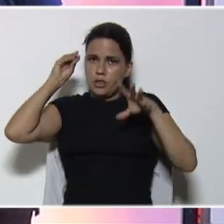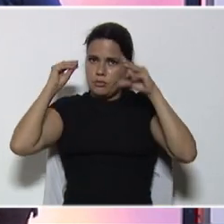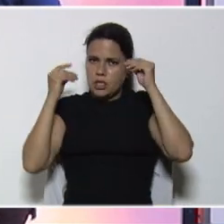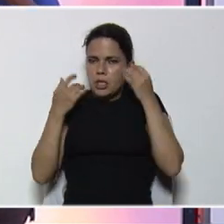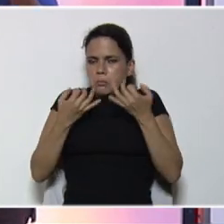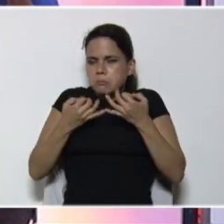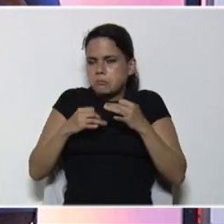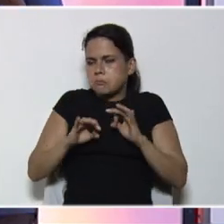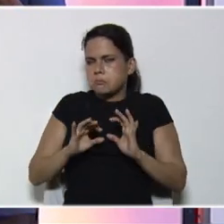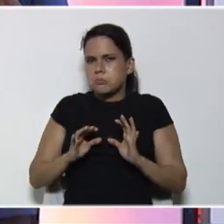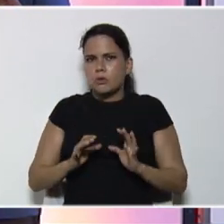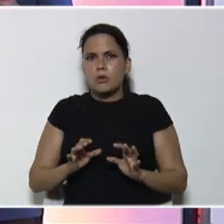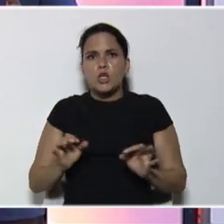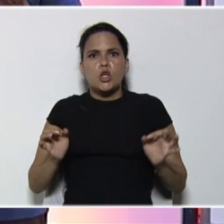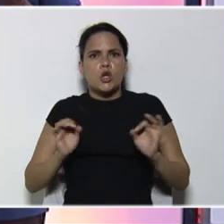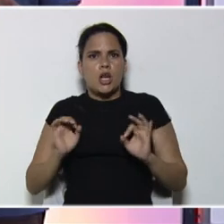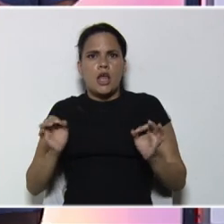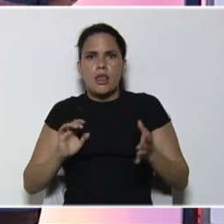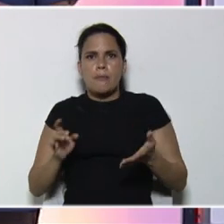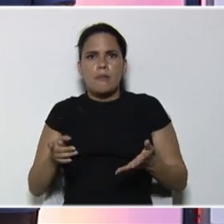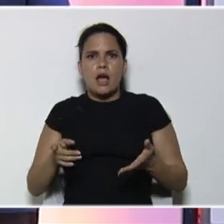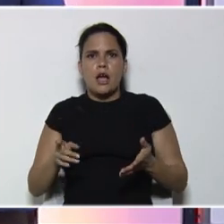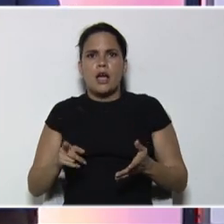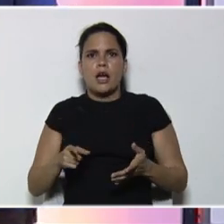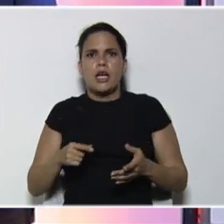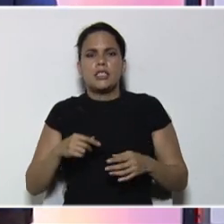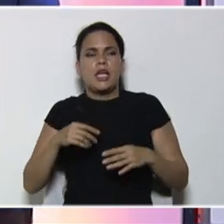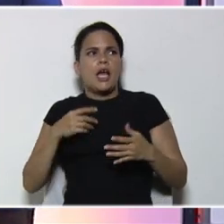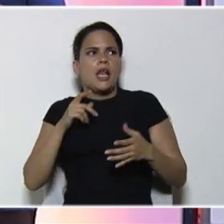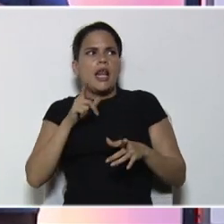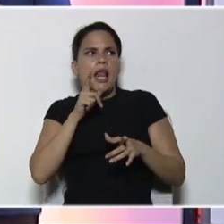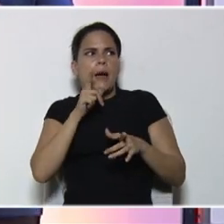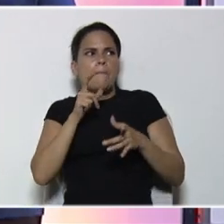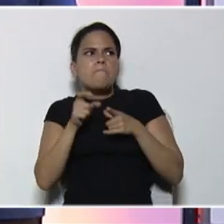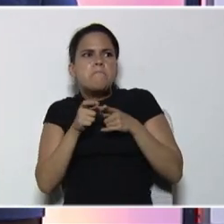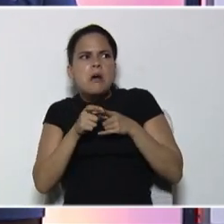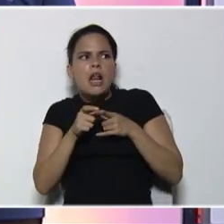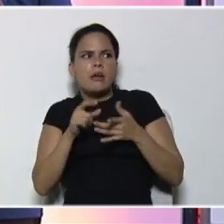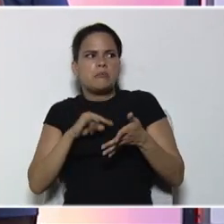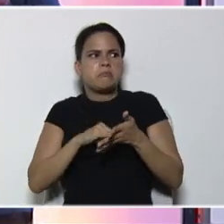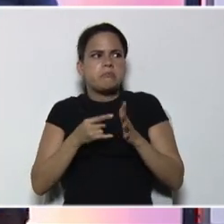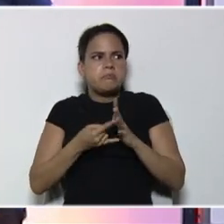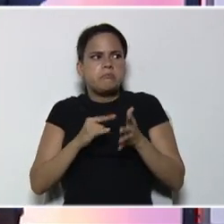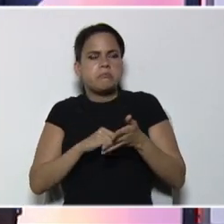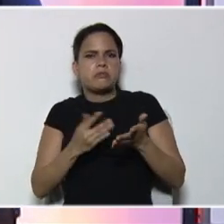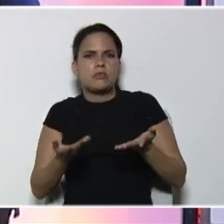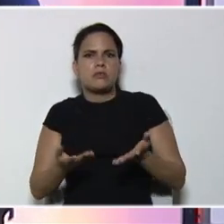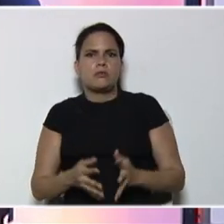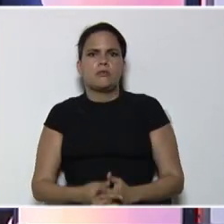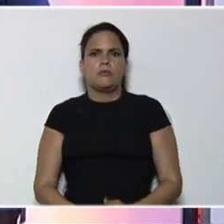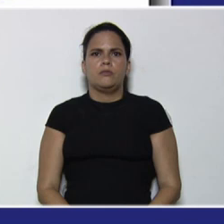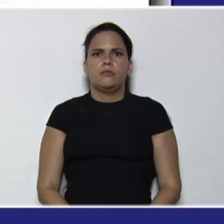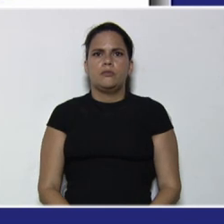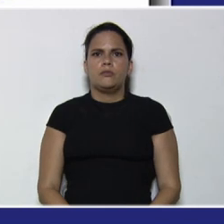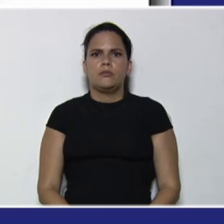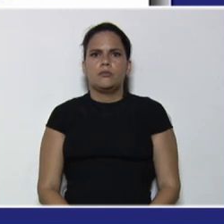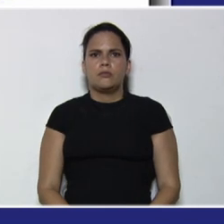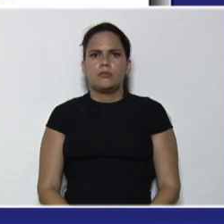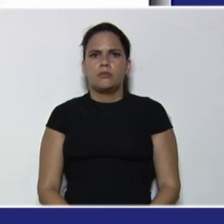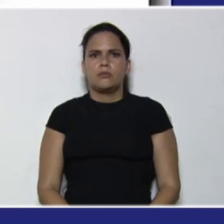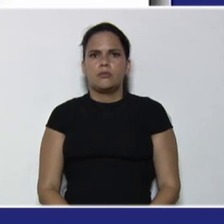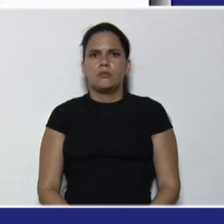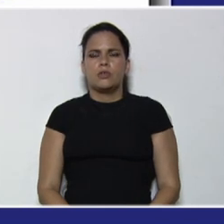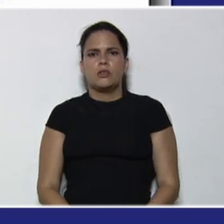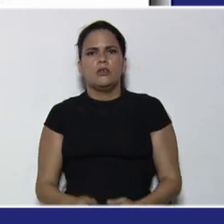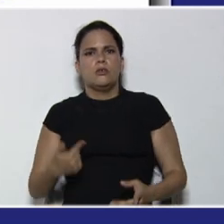cotidiano, y no tanto, hacia la modelación, para que luego, puedan hacer la modelación, de una manera, muy fácil, si nos